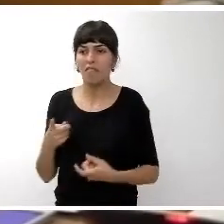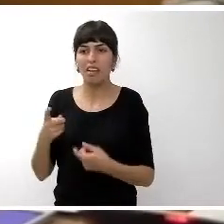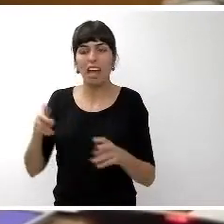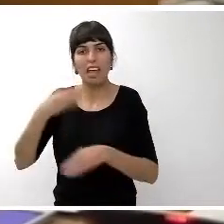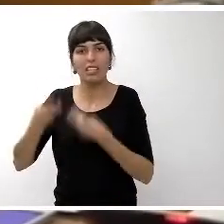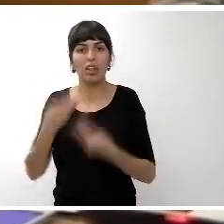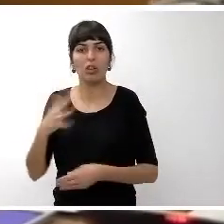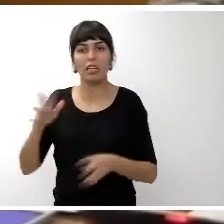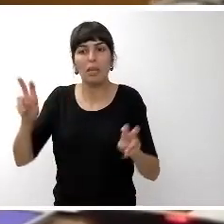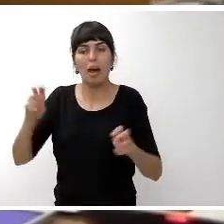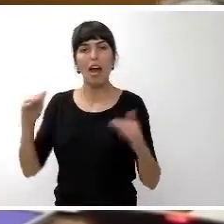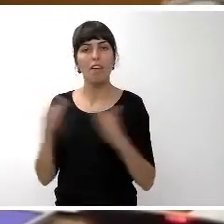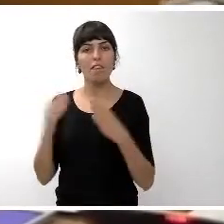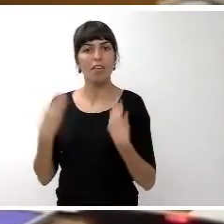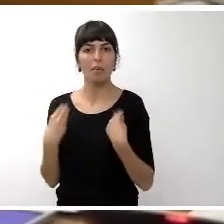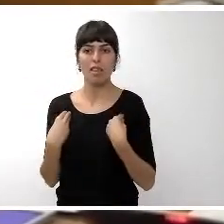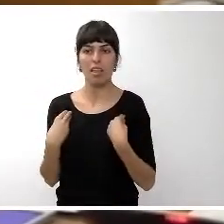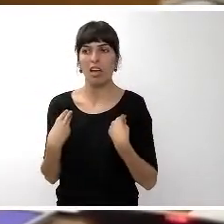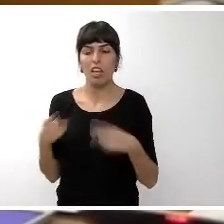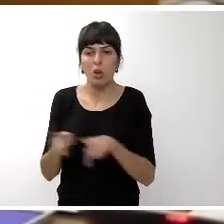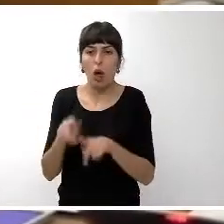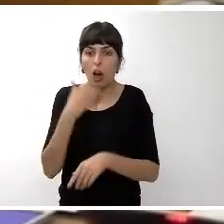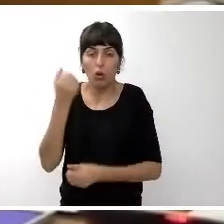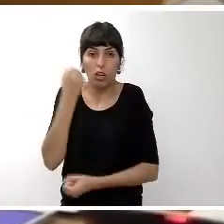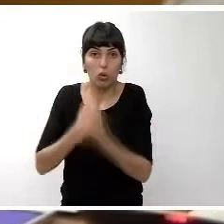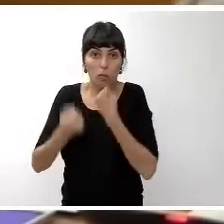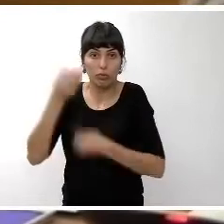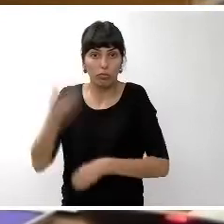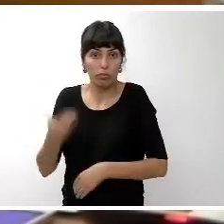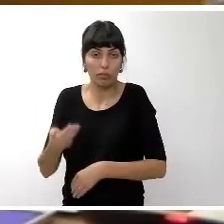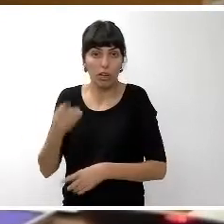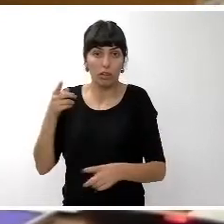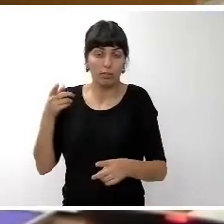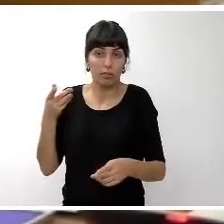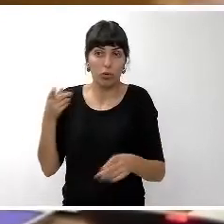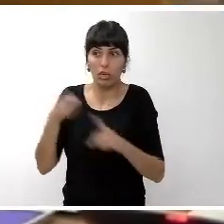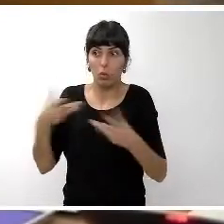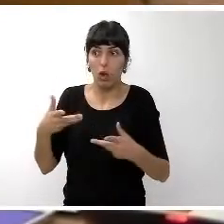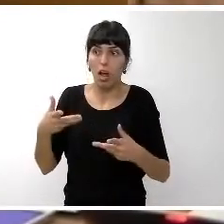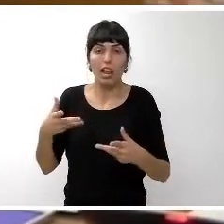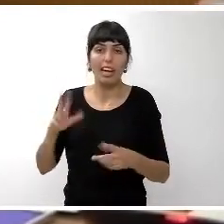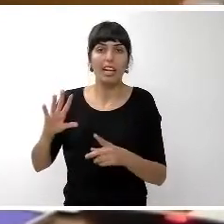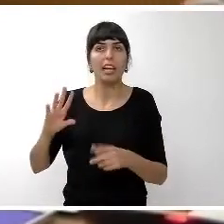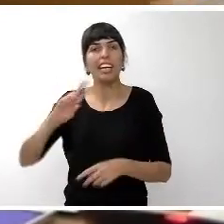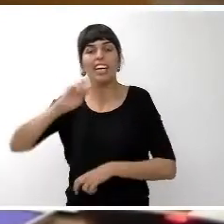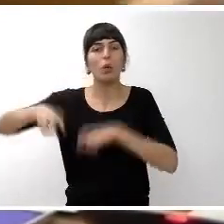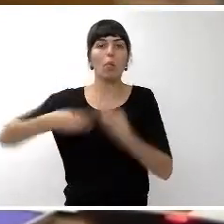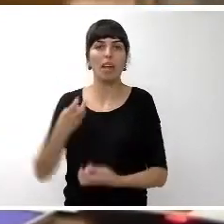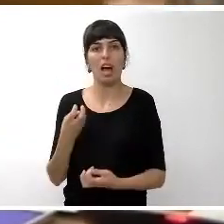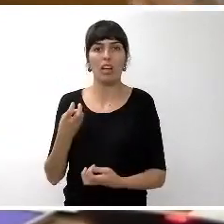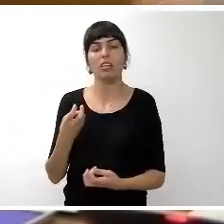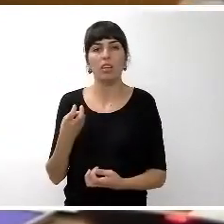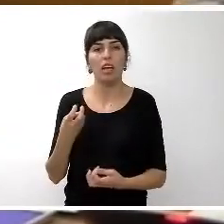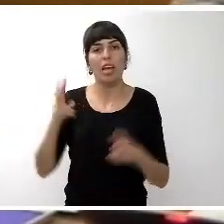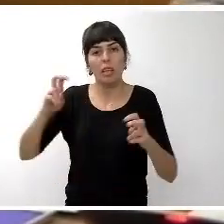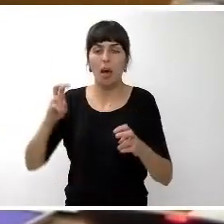territorio que es otro nicho económico fundamental para recuperar de una manera prudente y mesurada nunca con los niveles de hipertrofia que